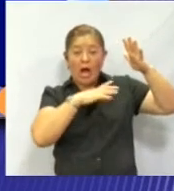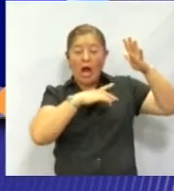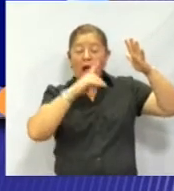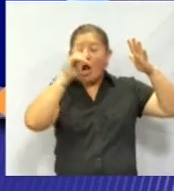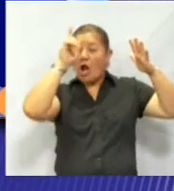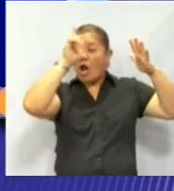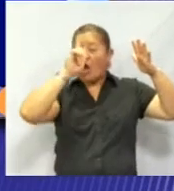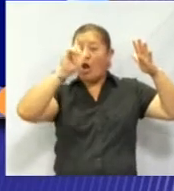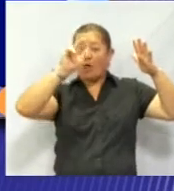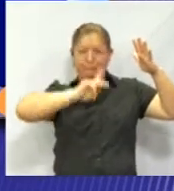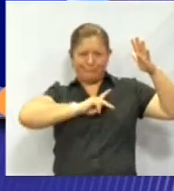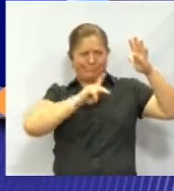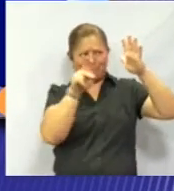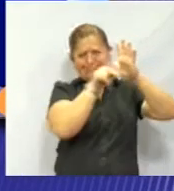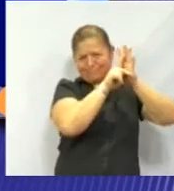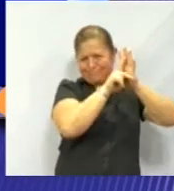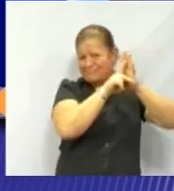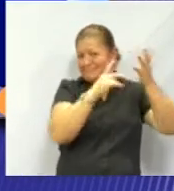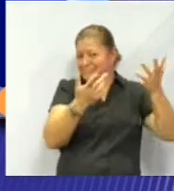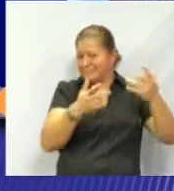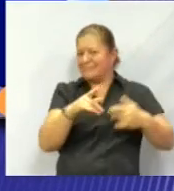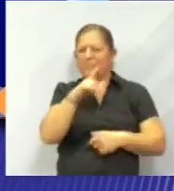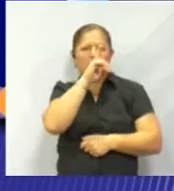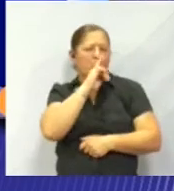propia. ¿Tú qué dices? ¿Mentira o verdad?